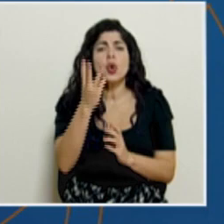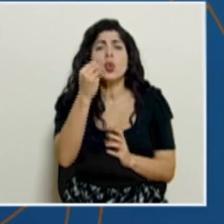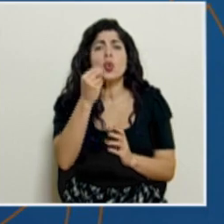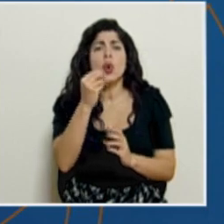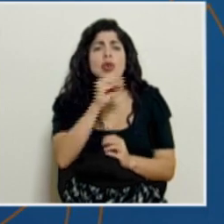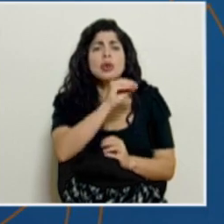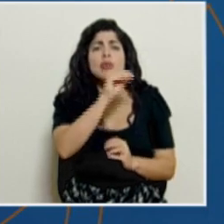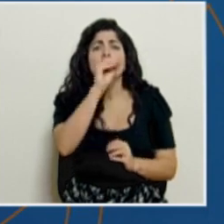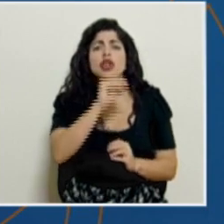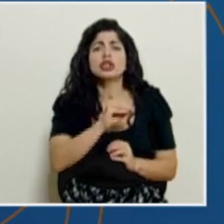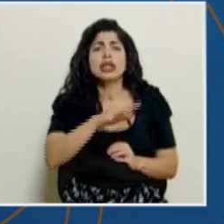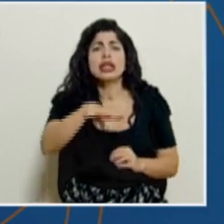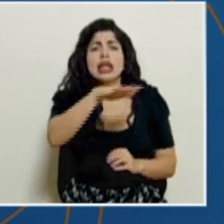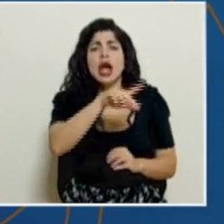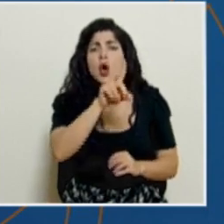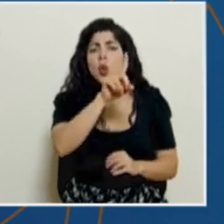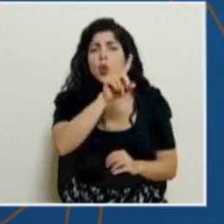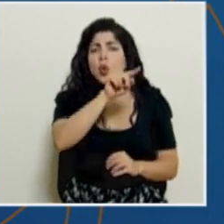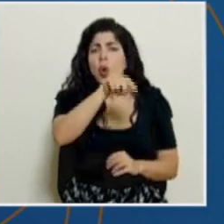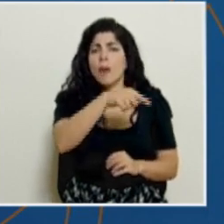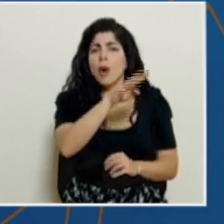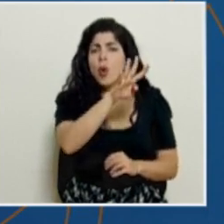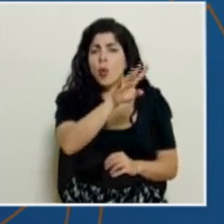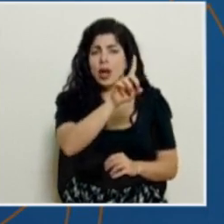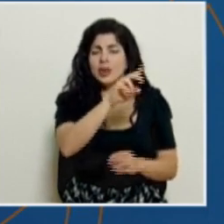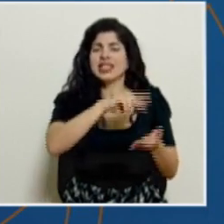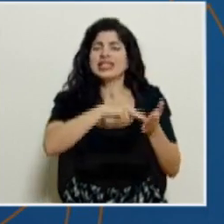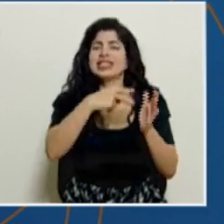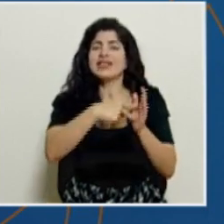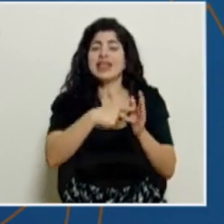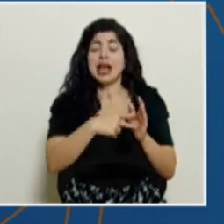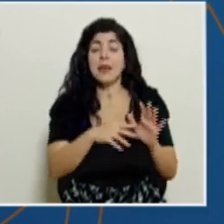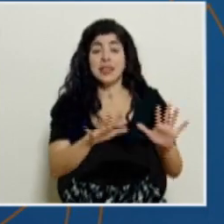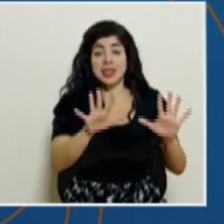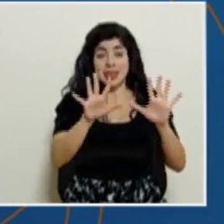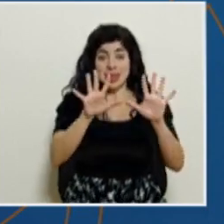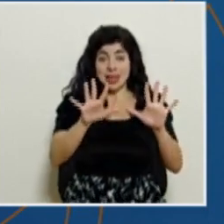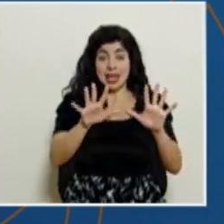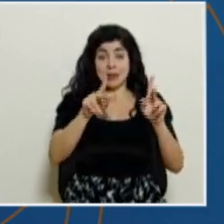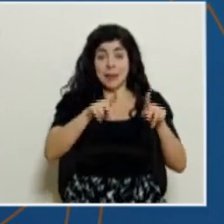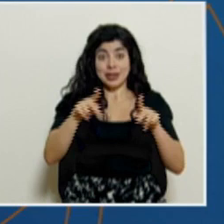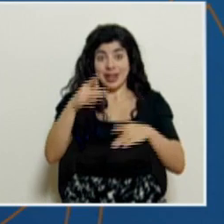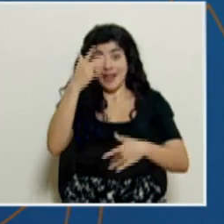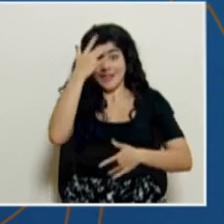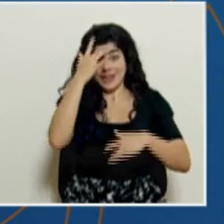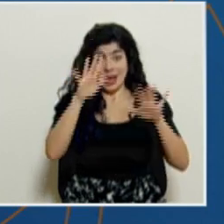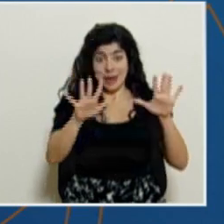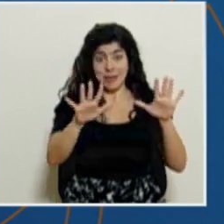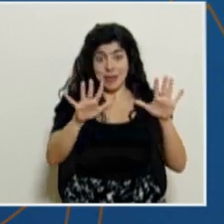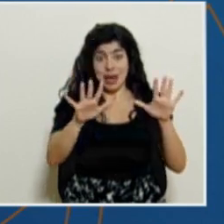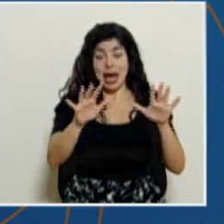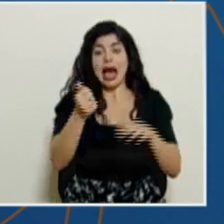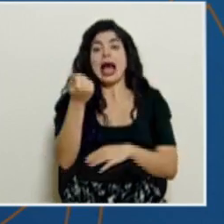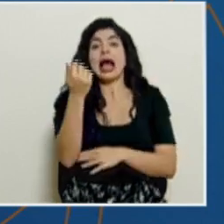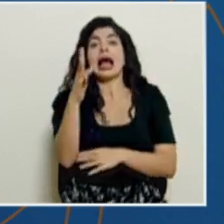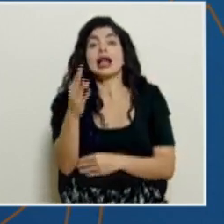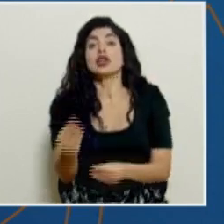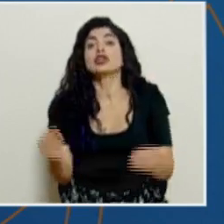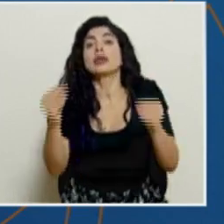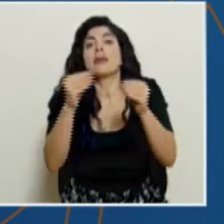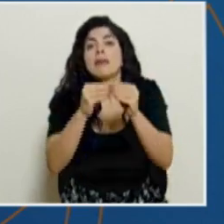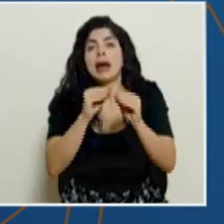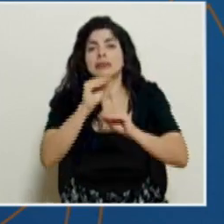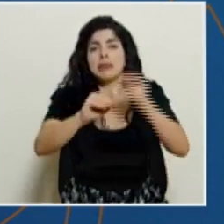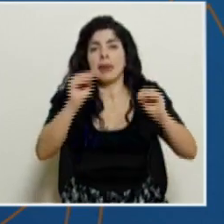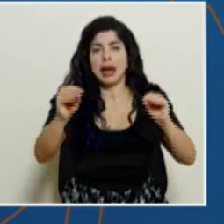contagio de 1.41. Eso quiere decir que de cada 10 personas enfermas, se van a enfermar 14 más. Este